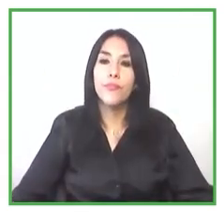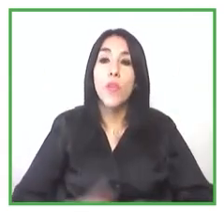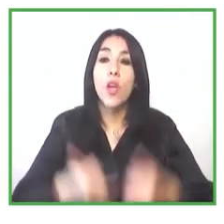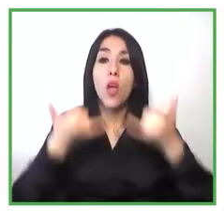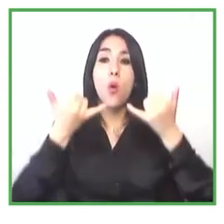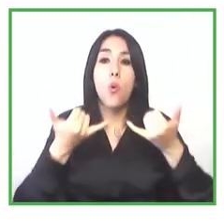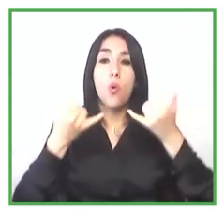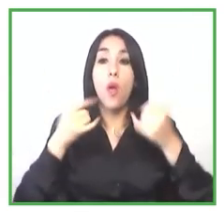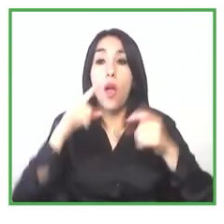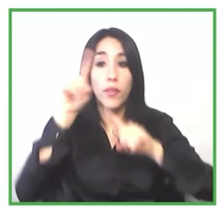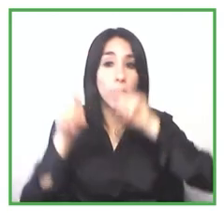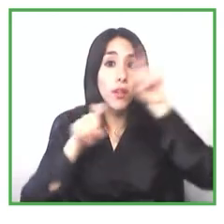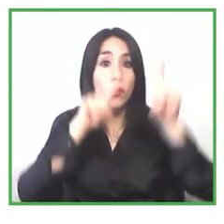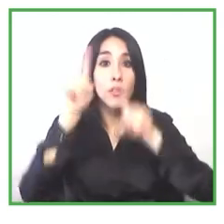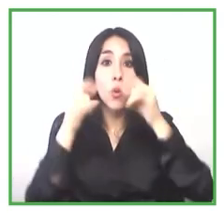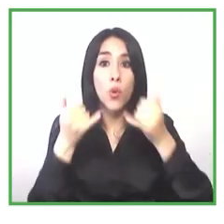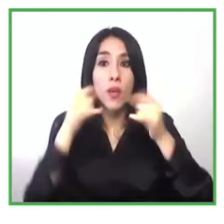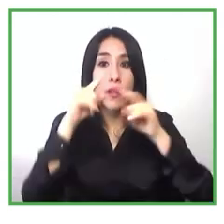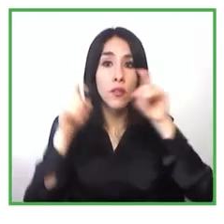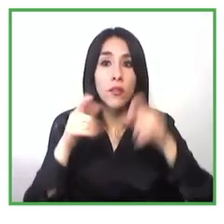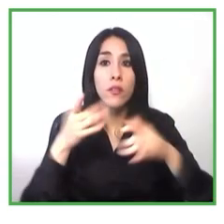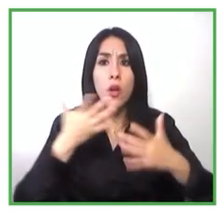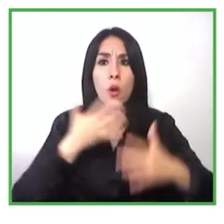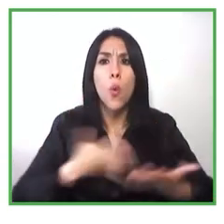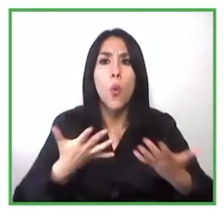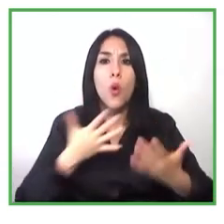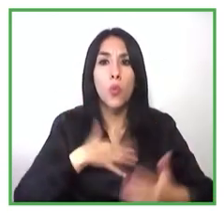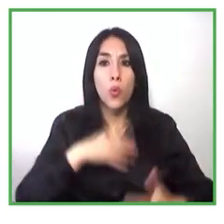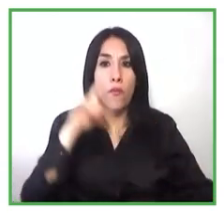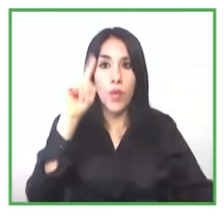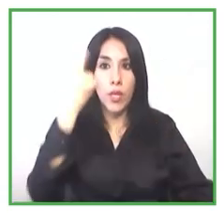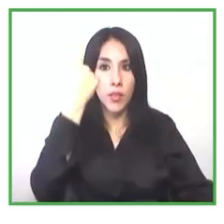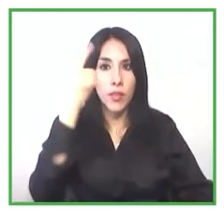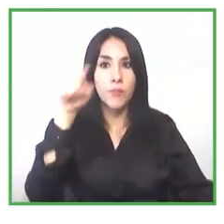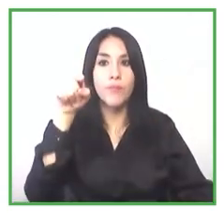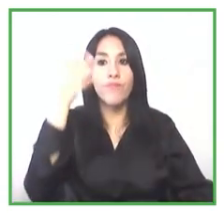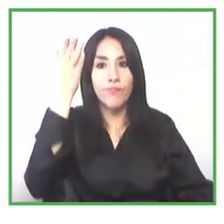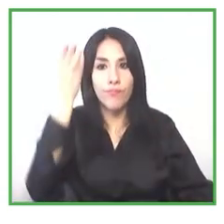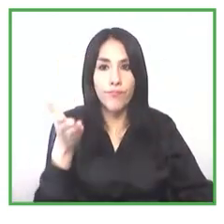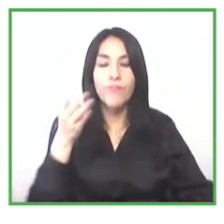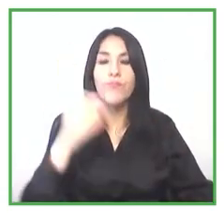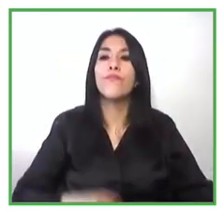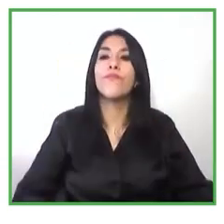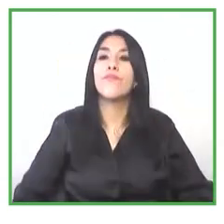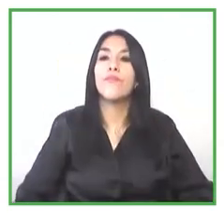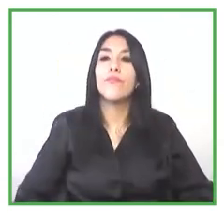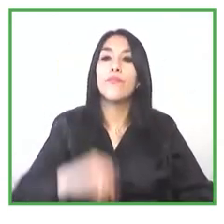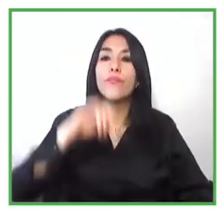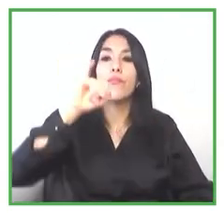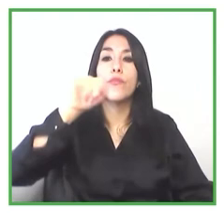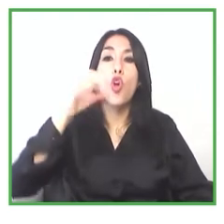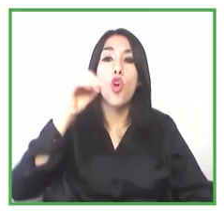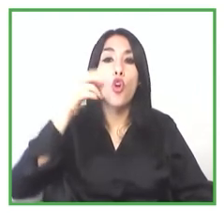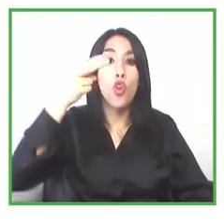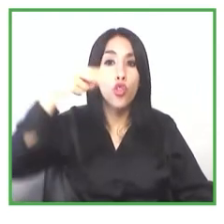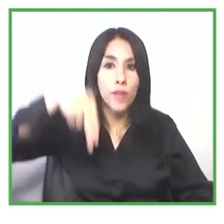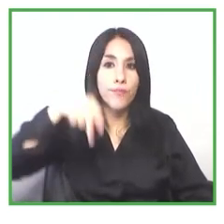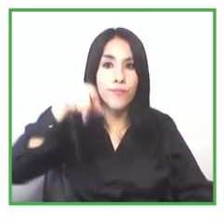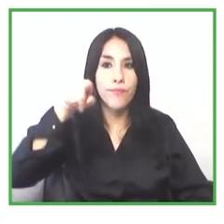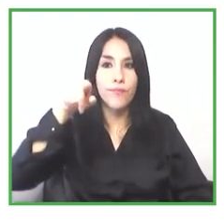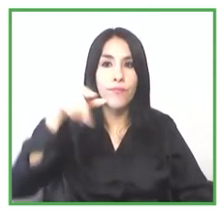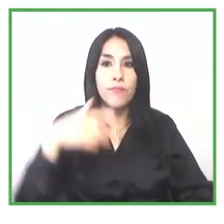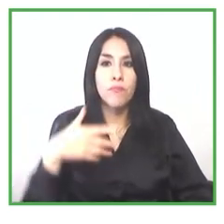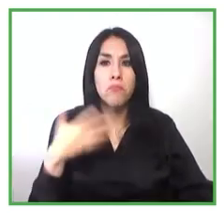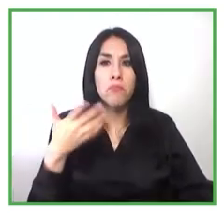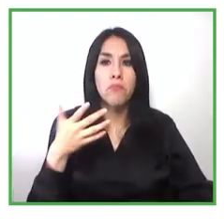arrancar con una primera pregunta para John está relacionada con la participación de las personas con discapacidad la pregunta es